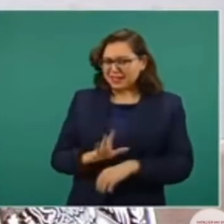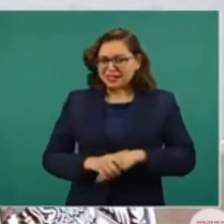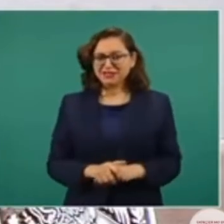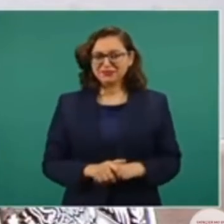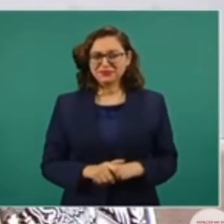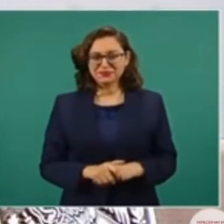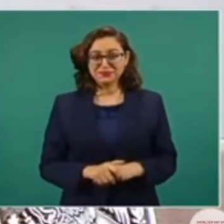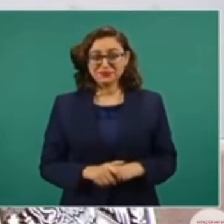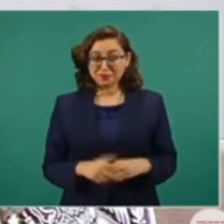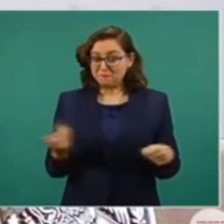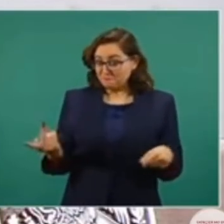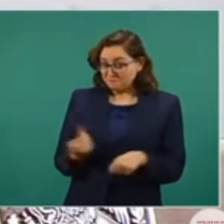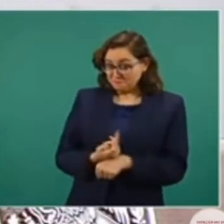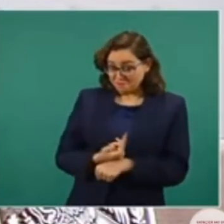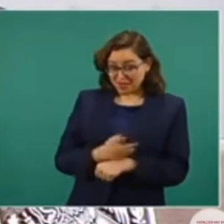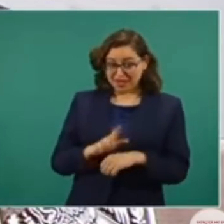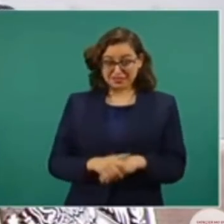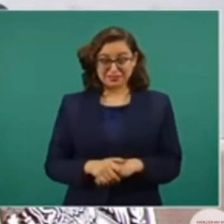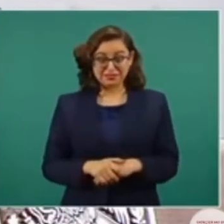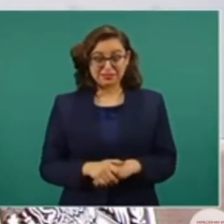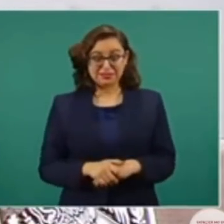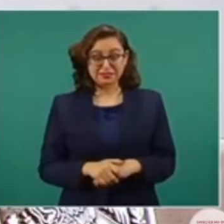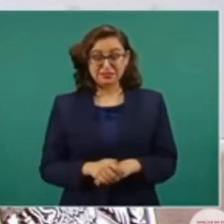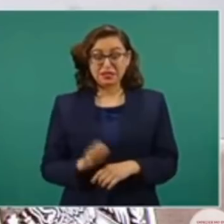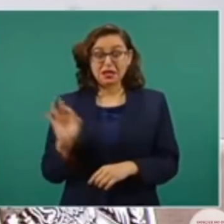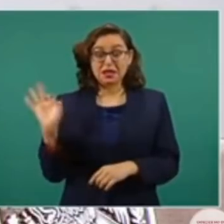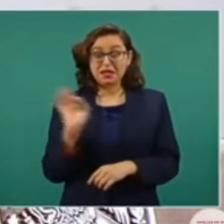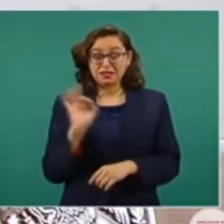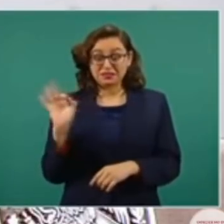¿Qué pasó? ¿Hay golondrinas en el alambre?